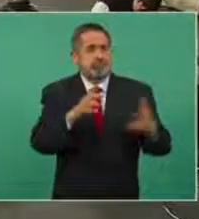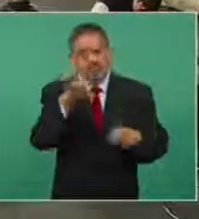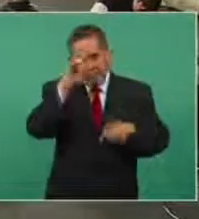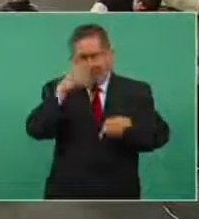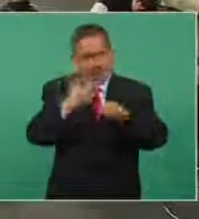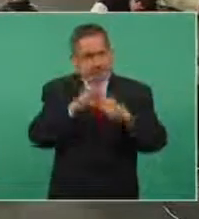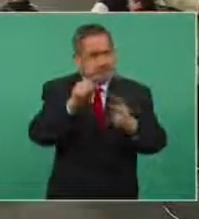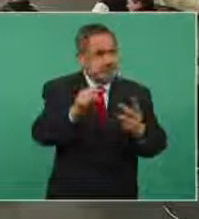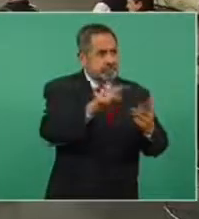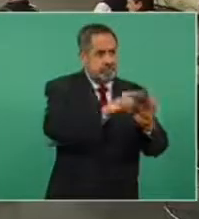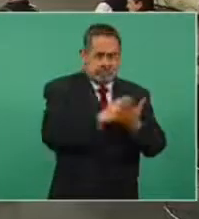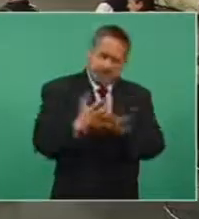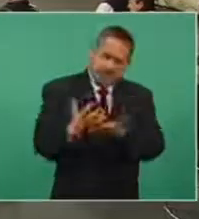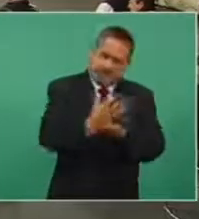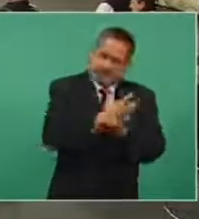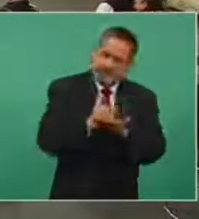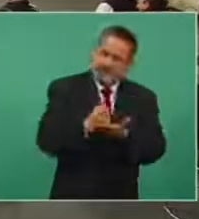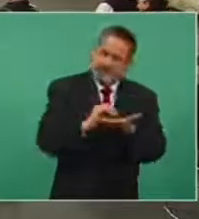ahí.